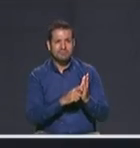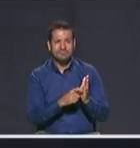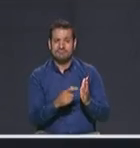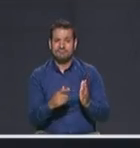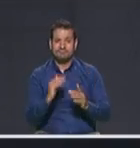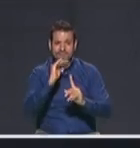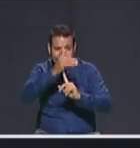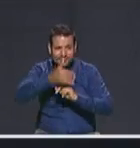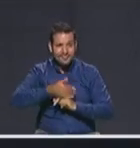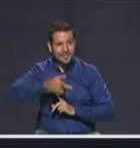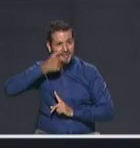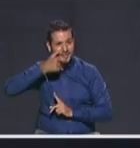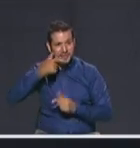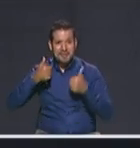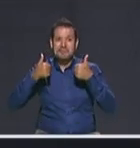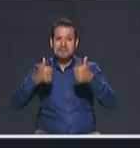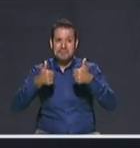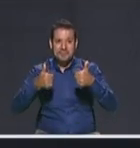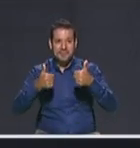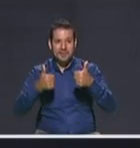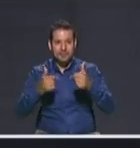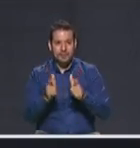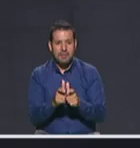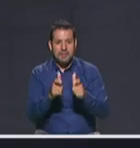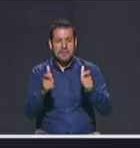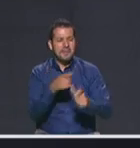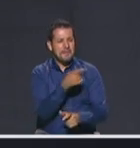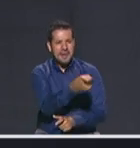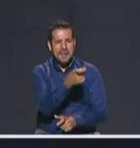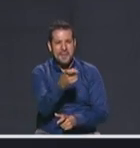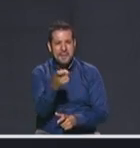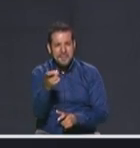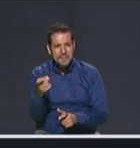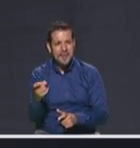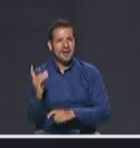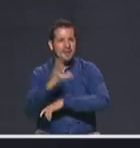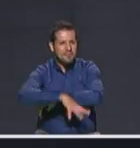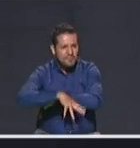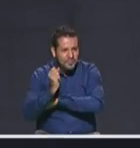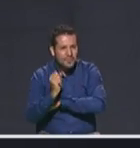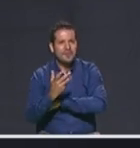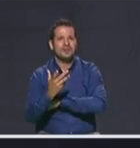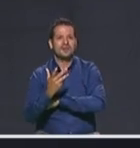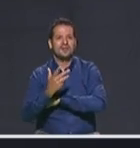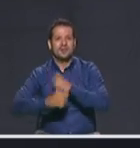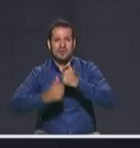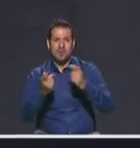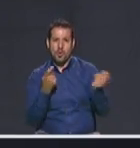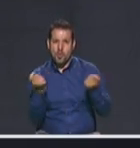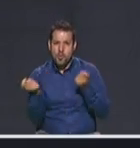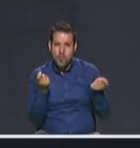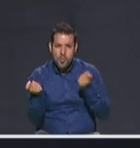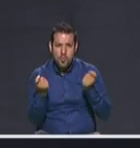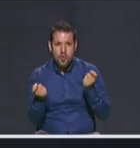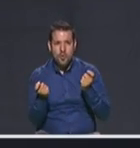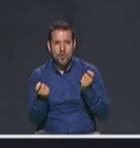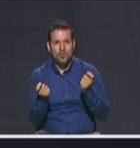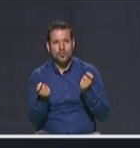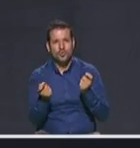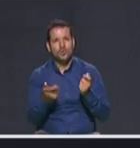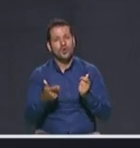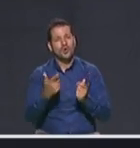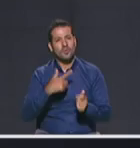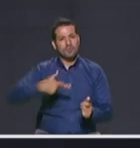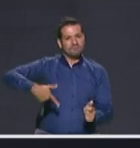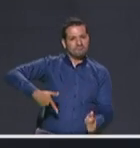seguridad, si la seguridad estuviera bien, entonces no estarían creciendo los homicidios, ni los hurtos, ni los fleteos, ni habría un control territorial por parte de